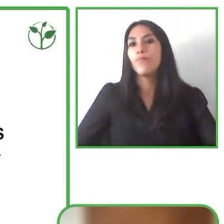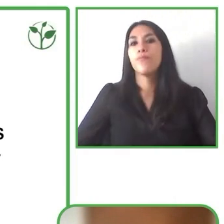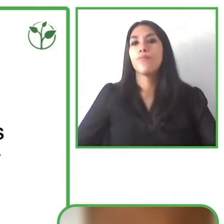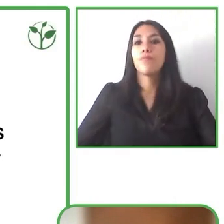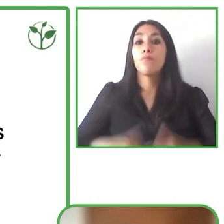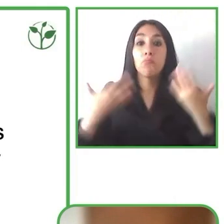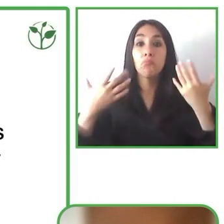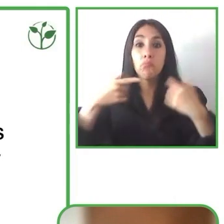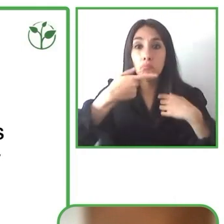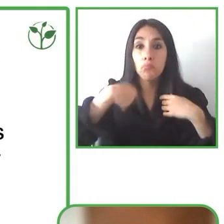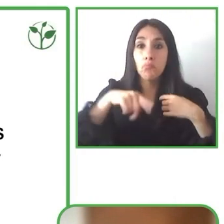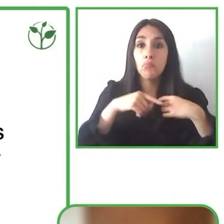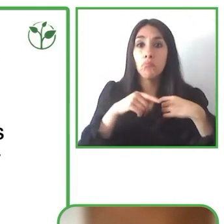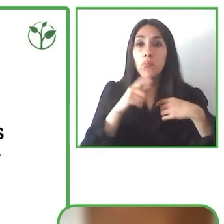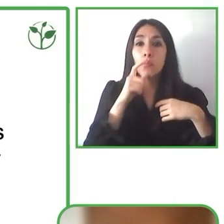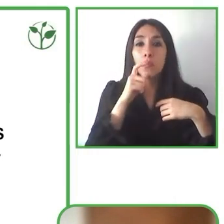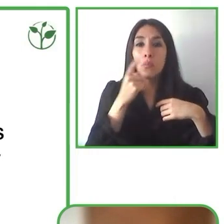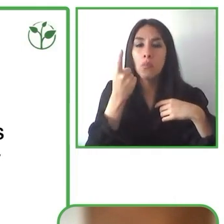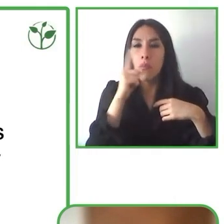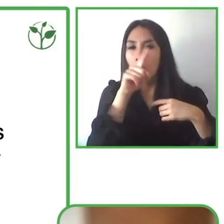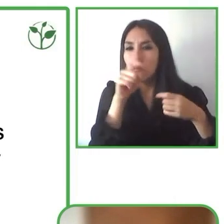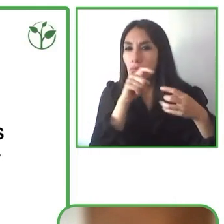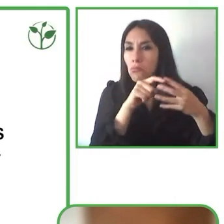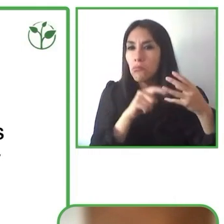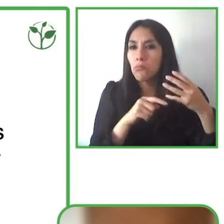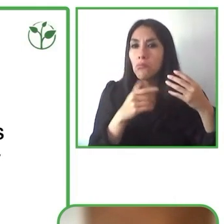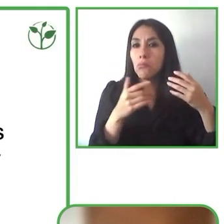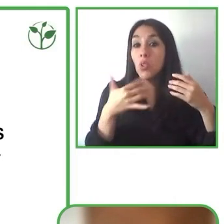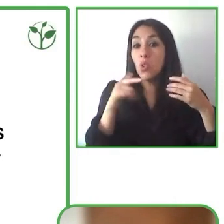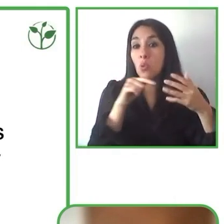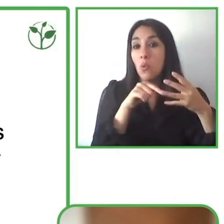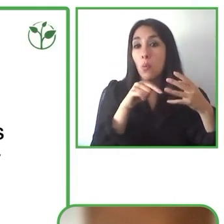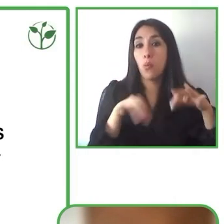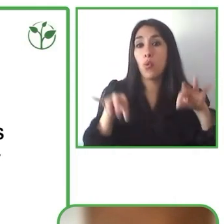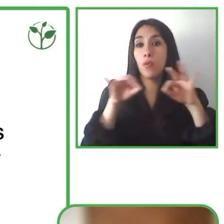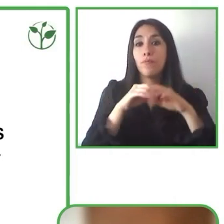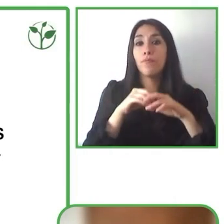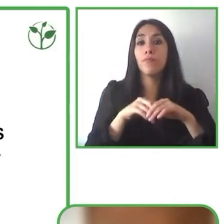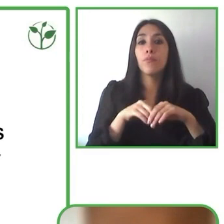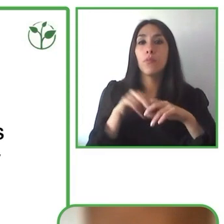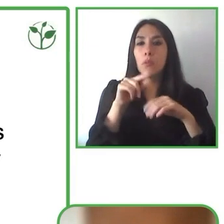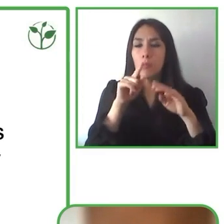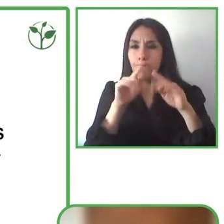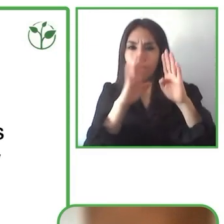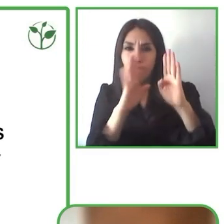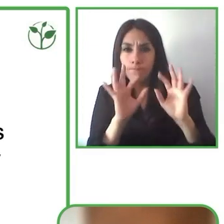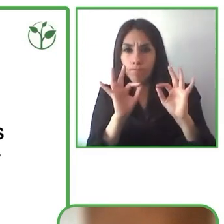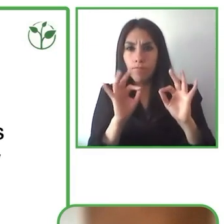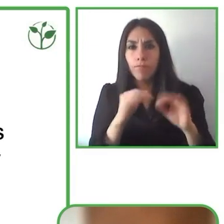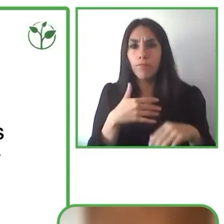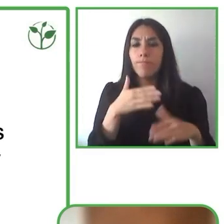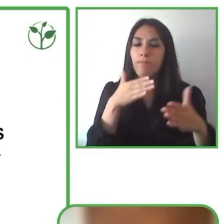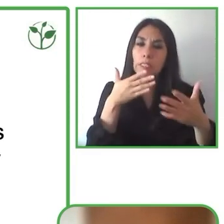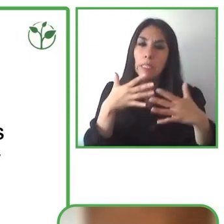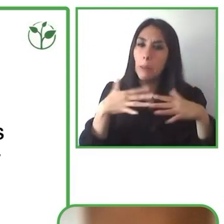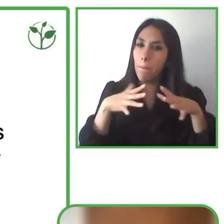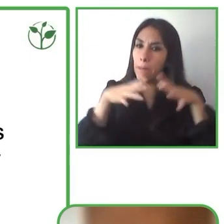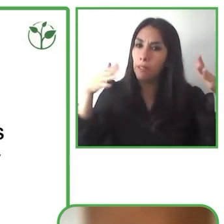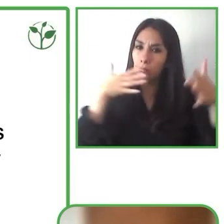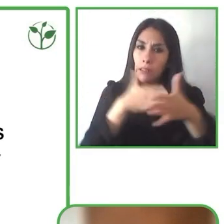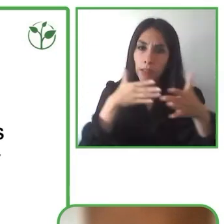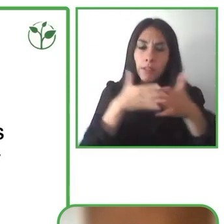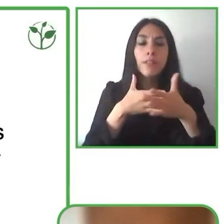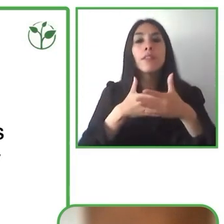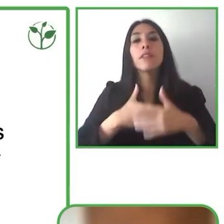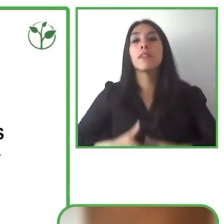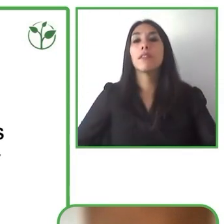relevante que cualquier forma de barrera que impida el acceso a la plena